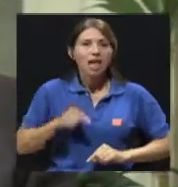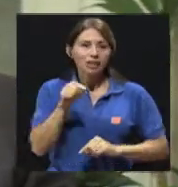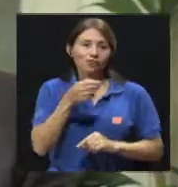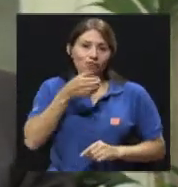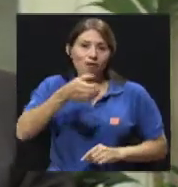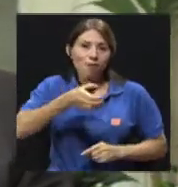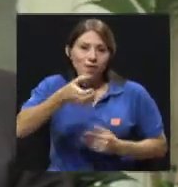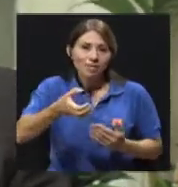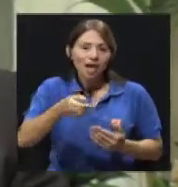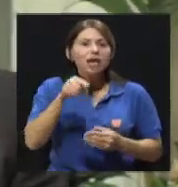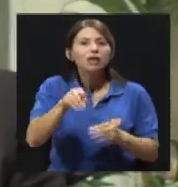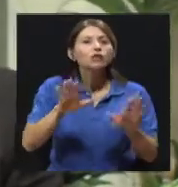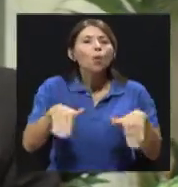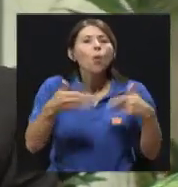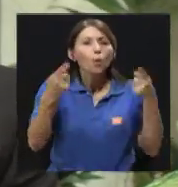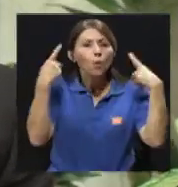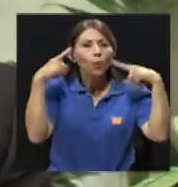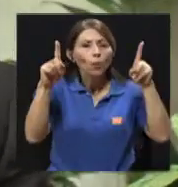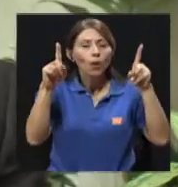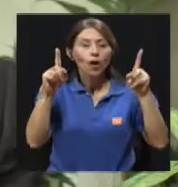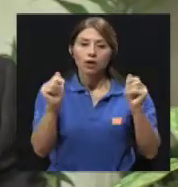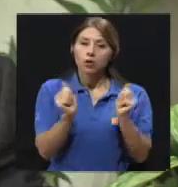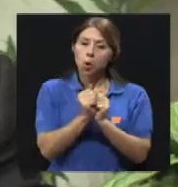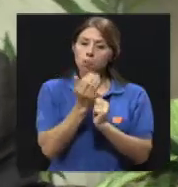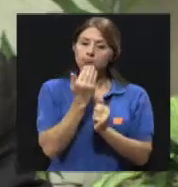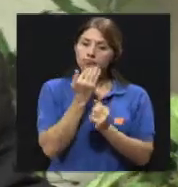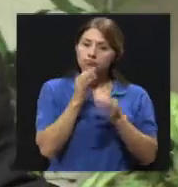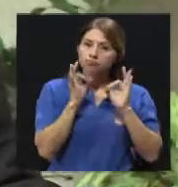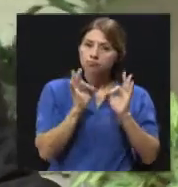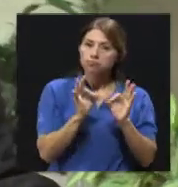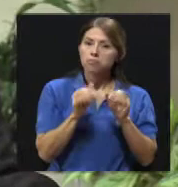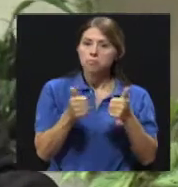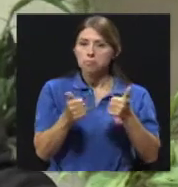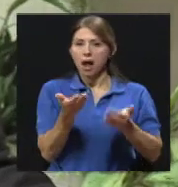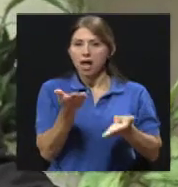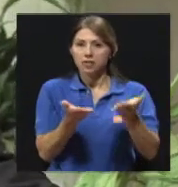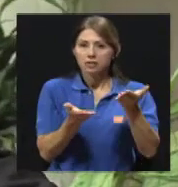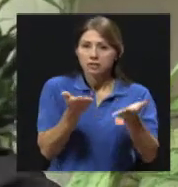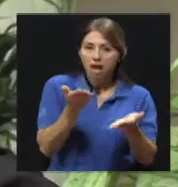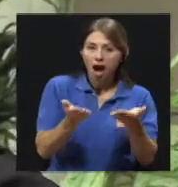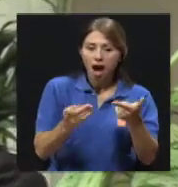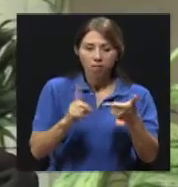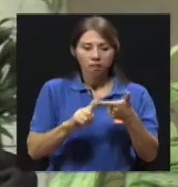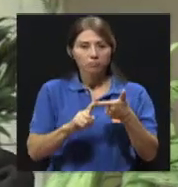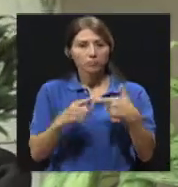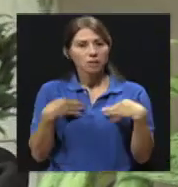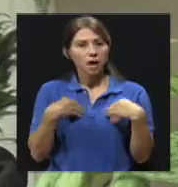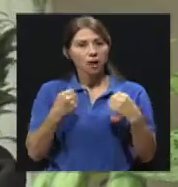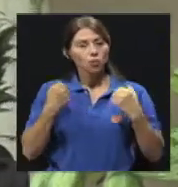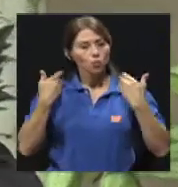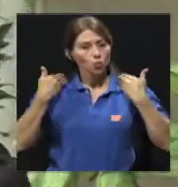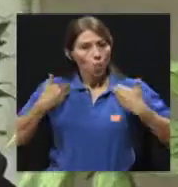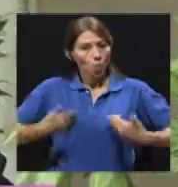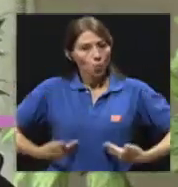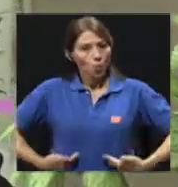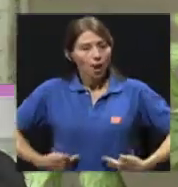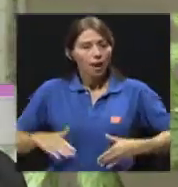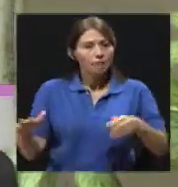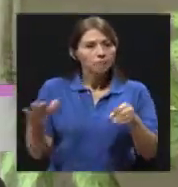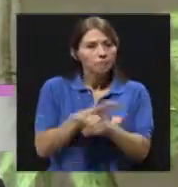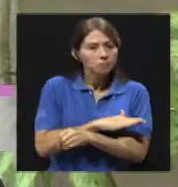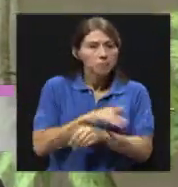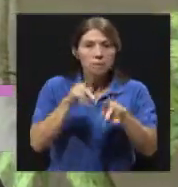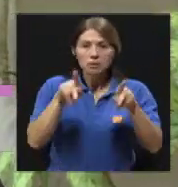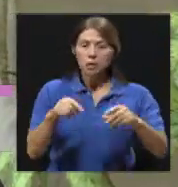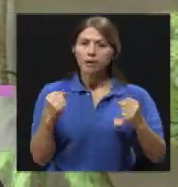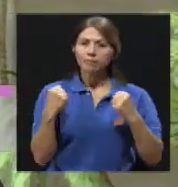consigue con una dieta balanceada, se consigue con una salud corporal integral, donde